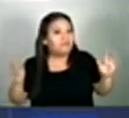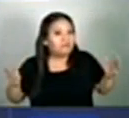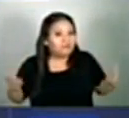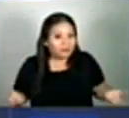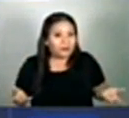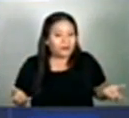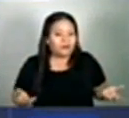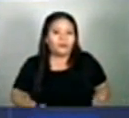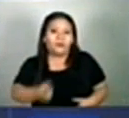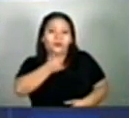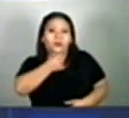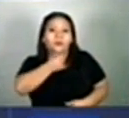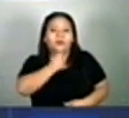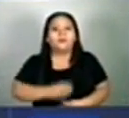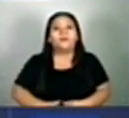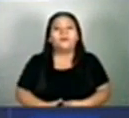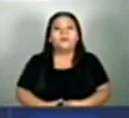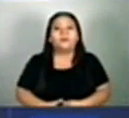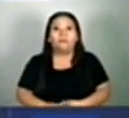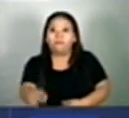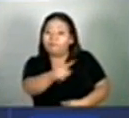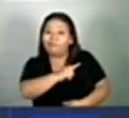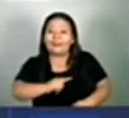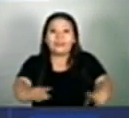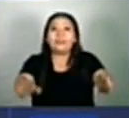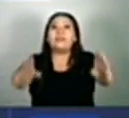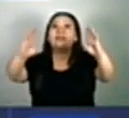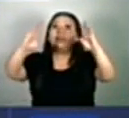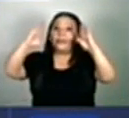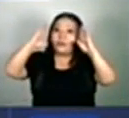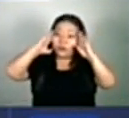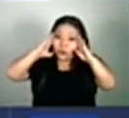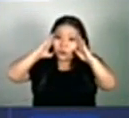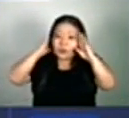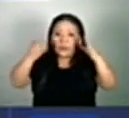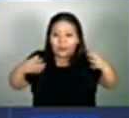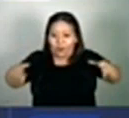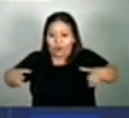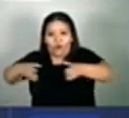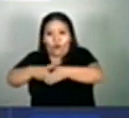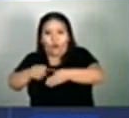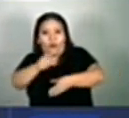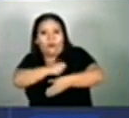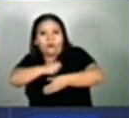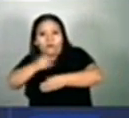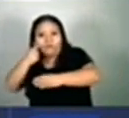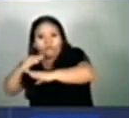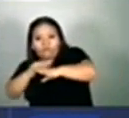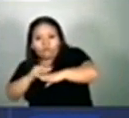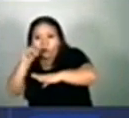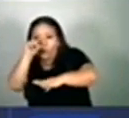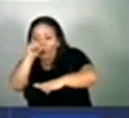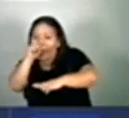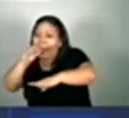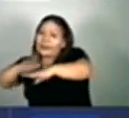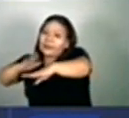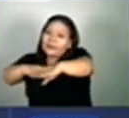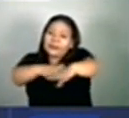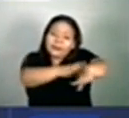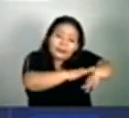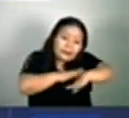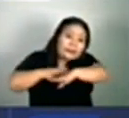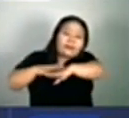Con las noticias, atención a lo siguiente, la Comisión Antidrogas del Salvador emitió una alerta,